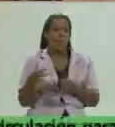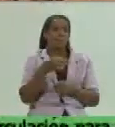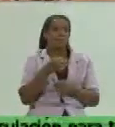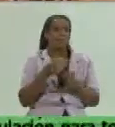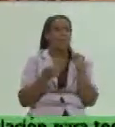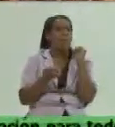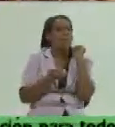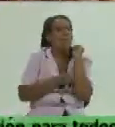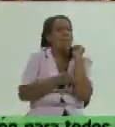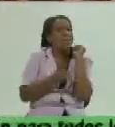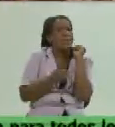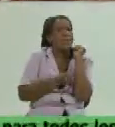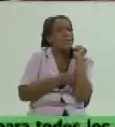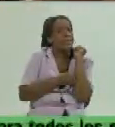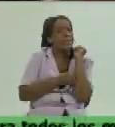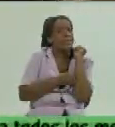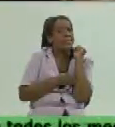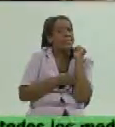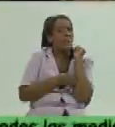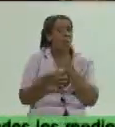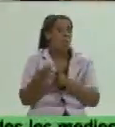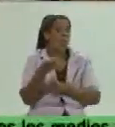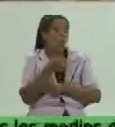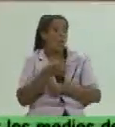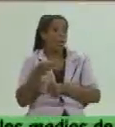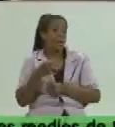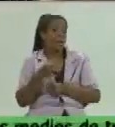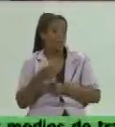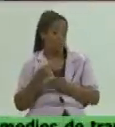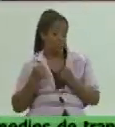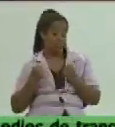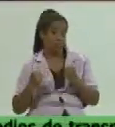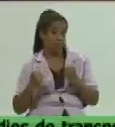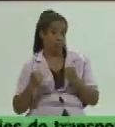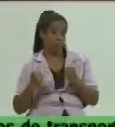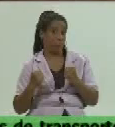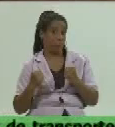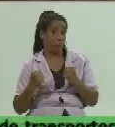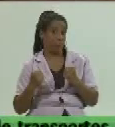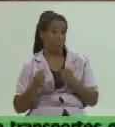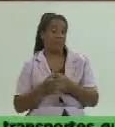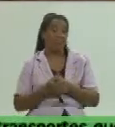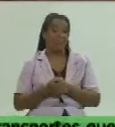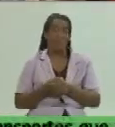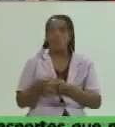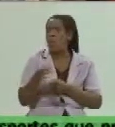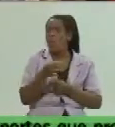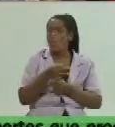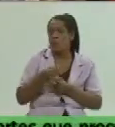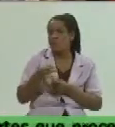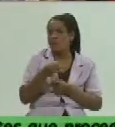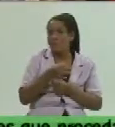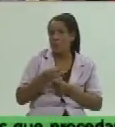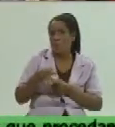un municipio robusto un municipio